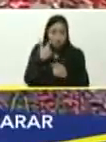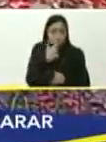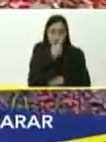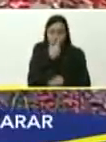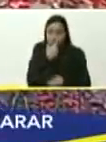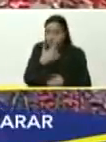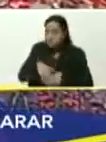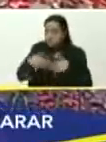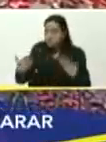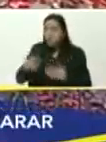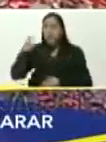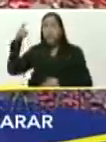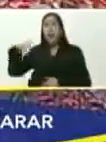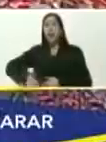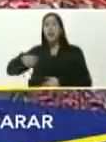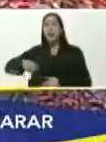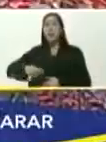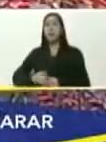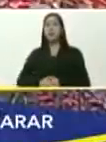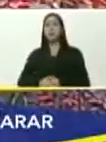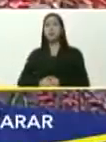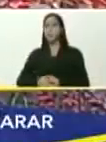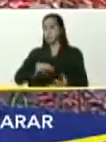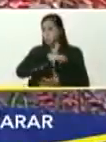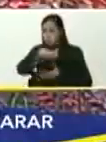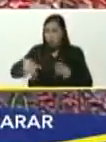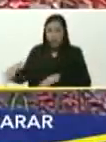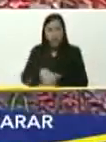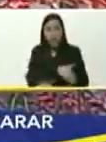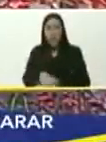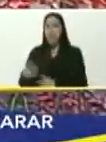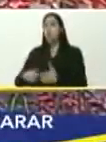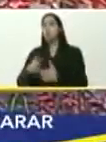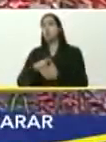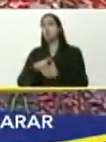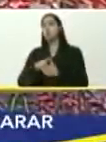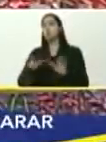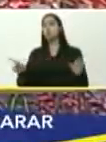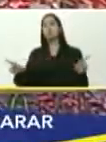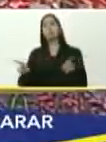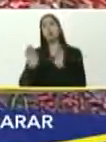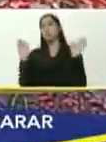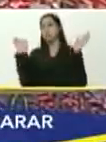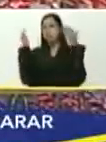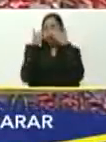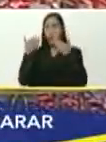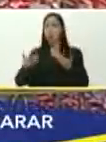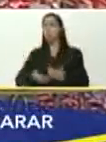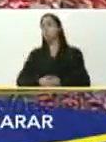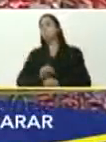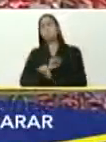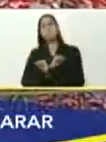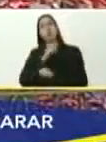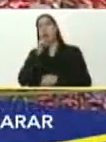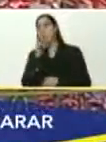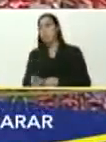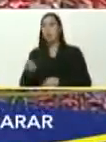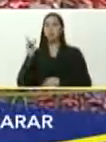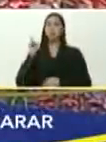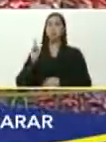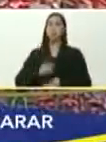la necesidad, y los problemas en la calle, está bien pelado, está pelado compadre,